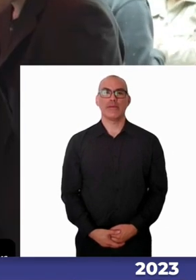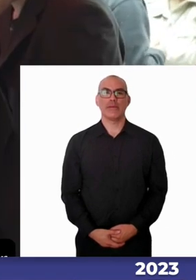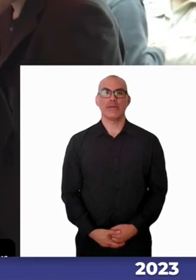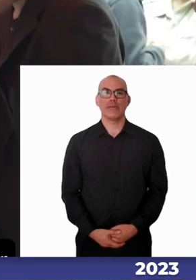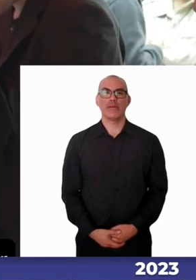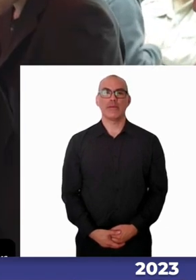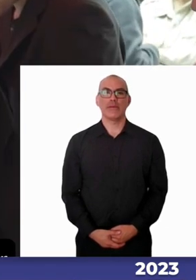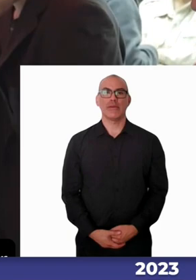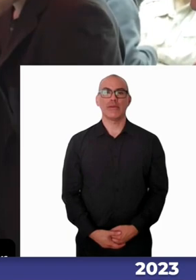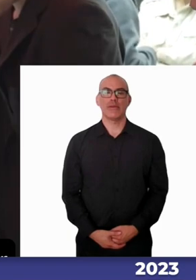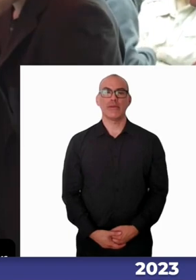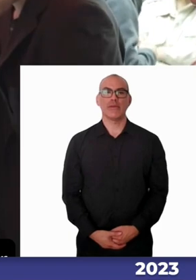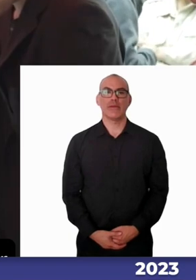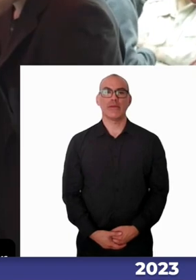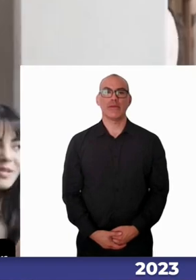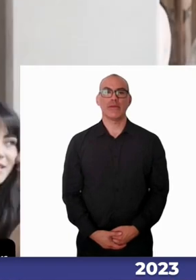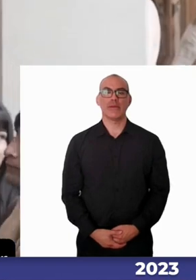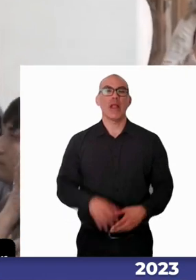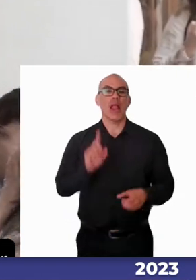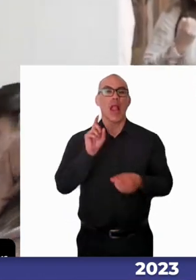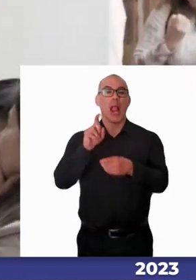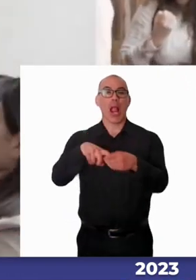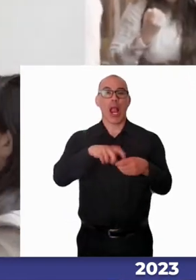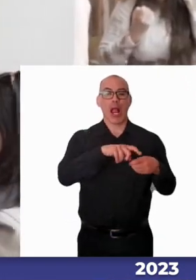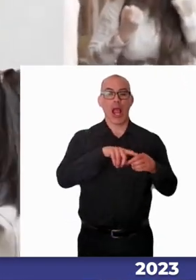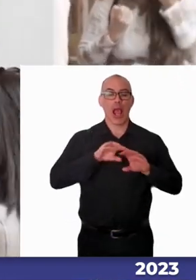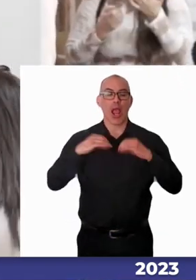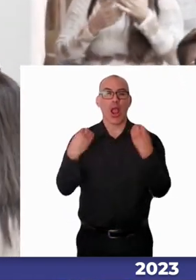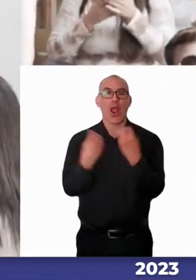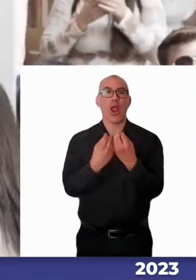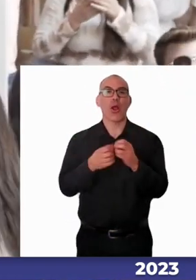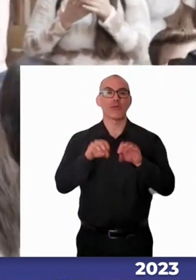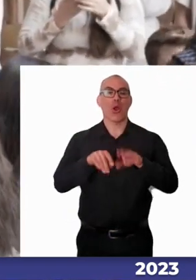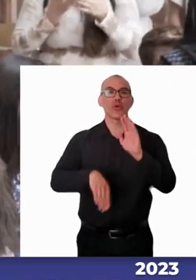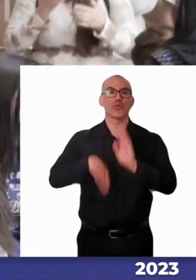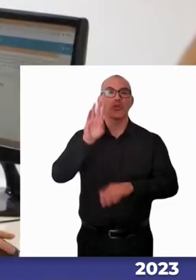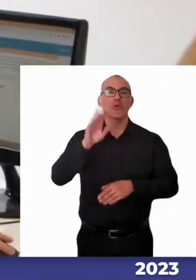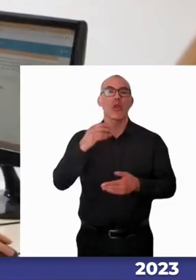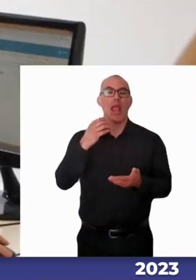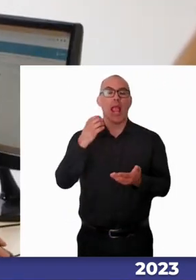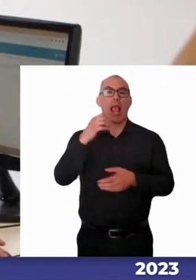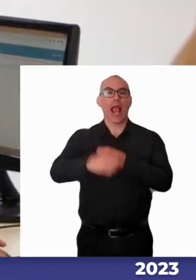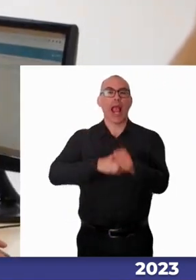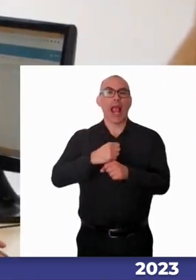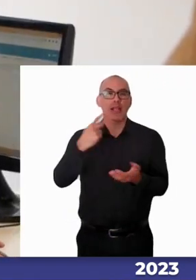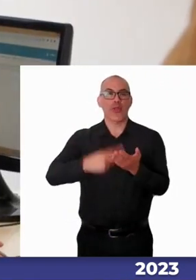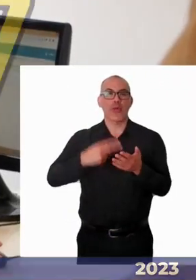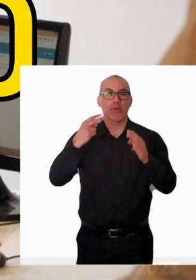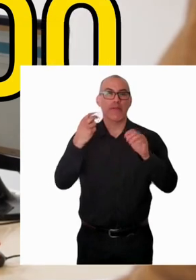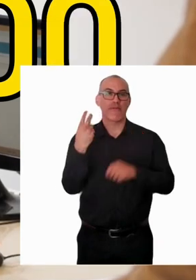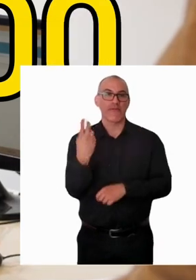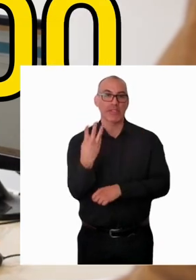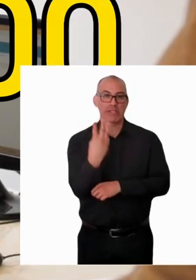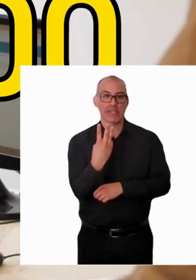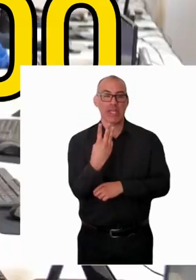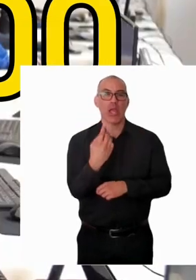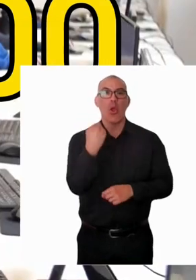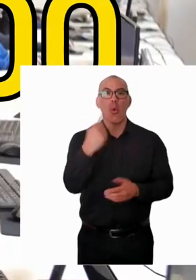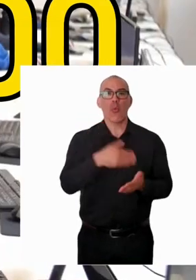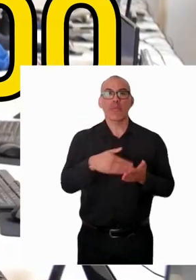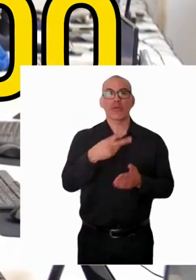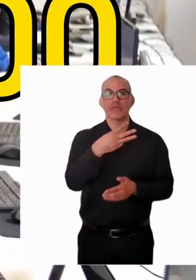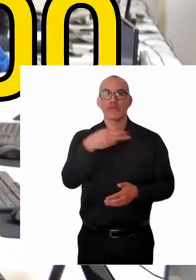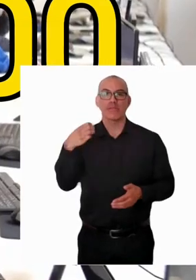La matrícula total en Chile de educación superior el año 2023 es de 1.300.000 estudiantes,